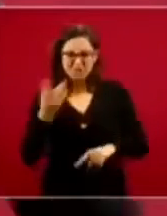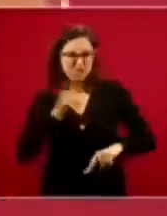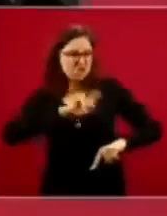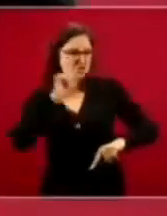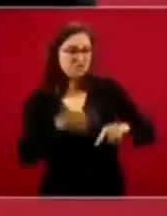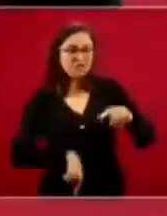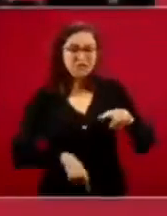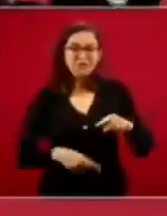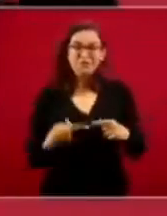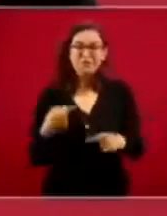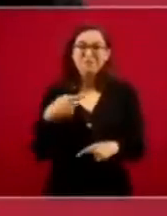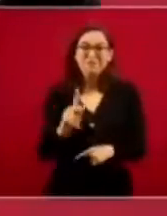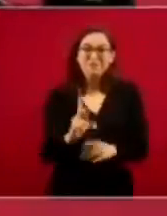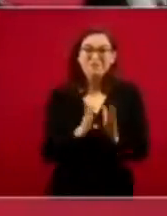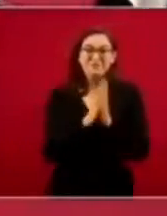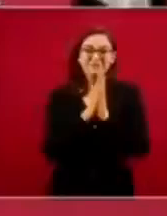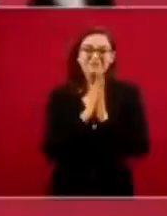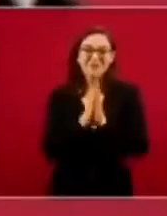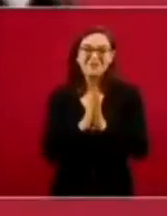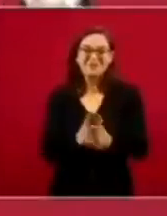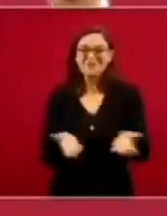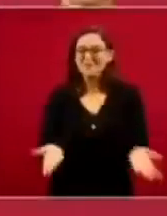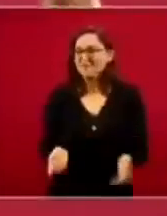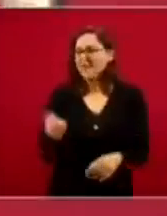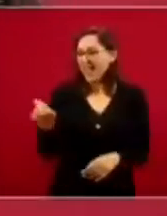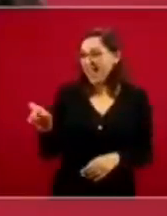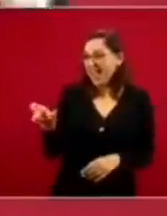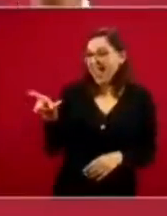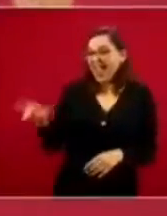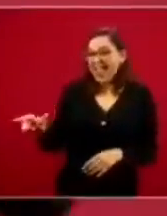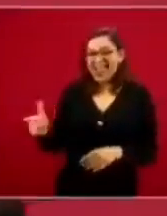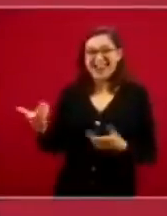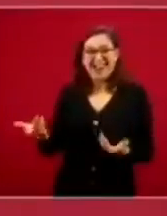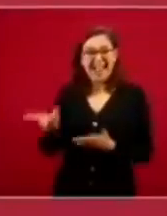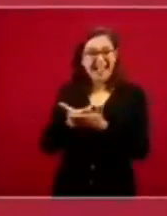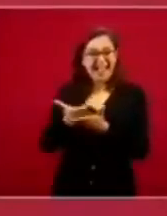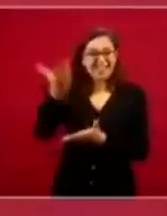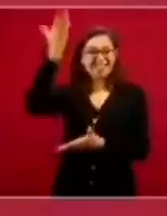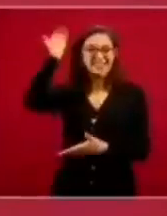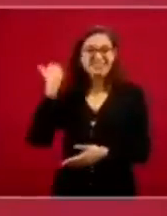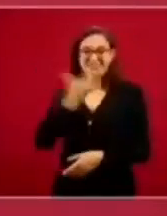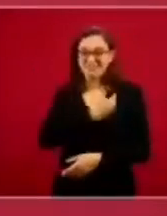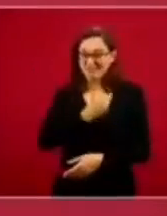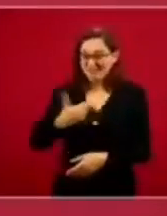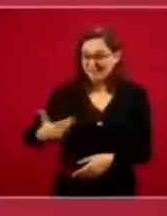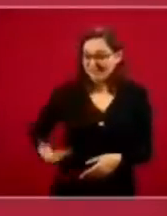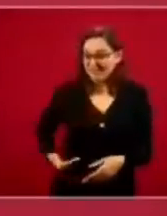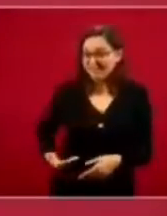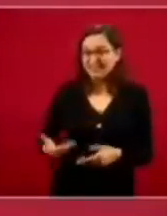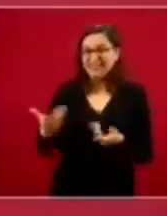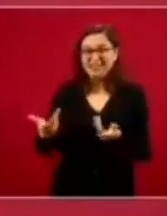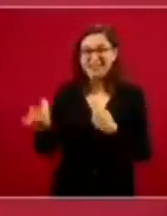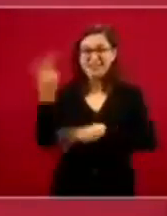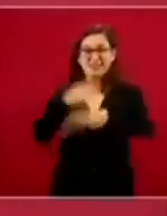va a una misa, que viene un Papa, el anterior, y comulga